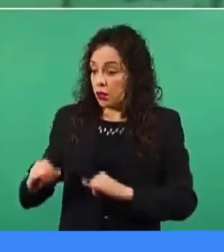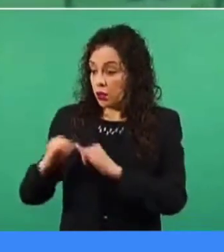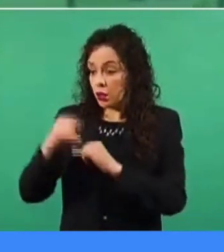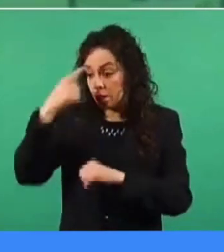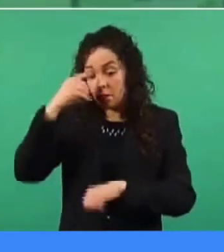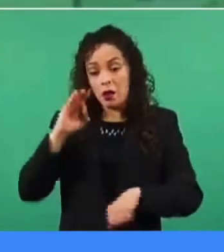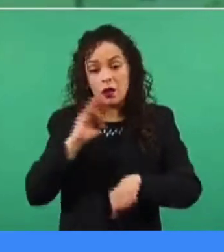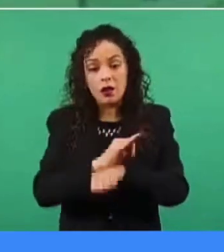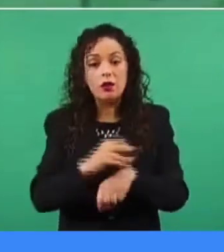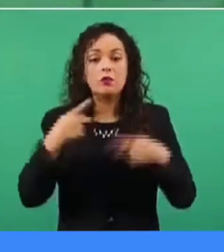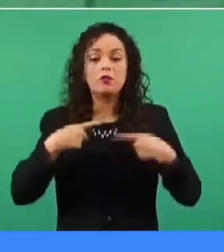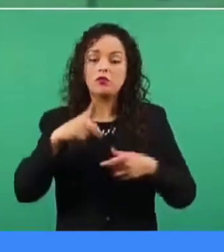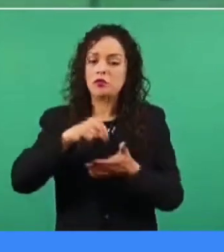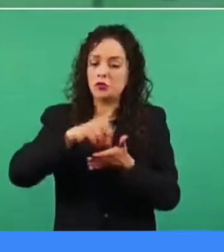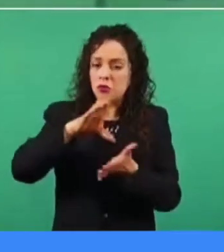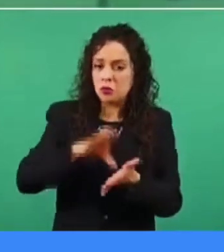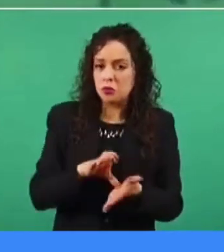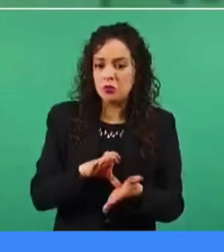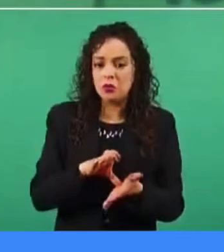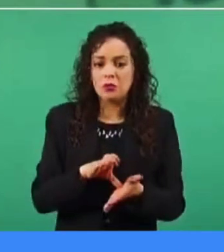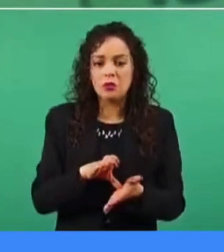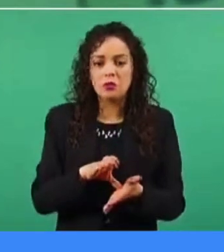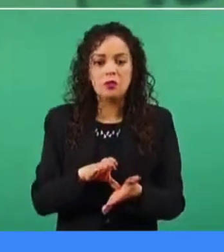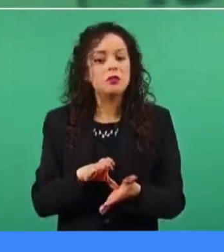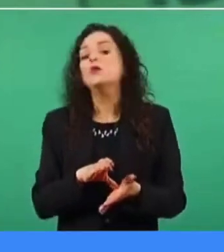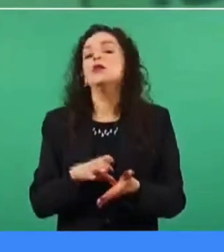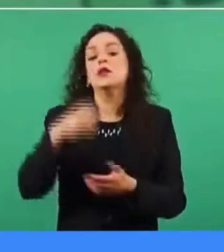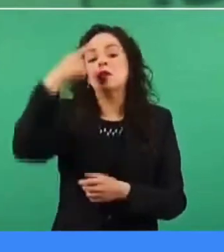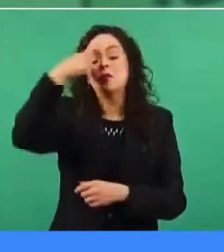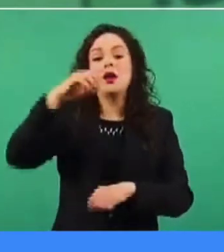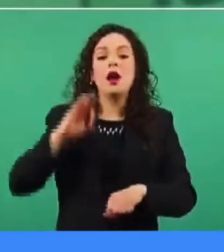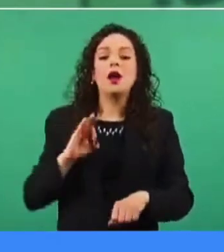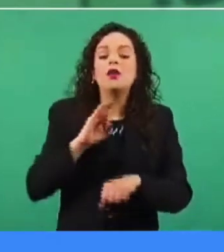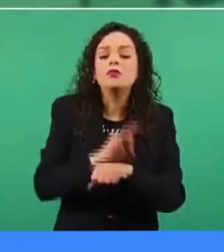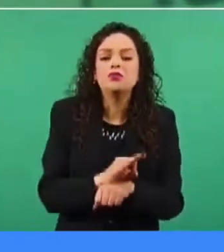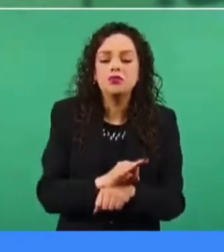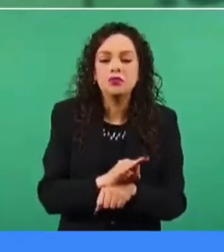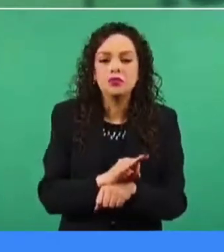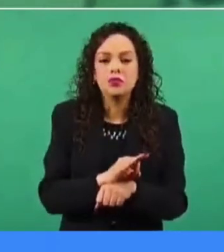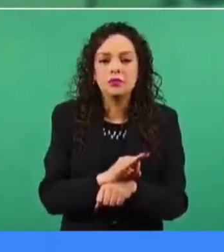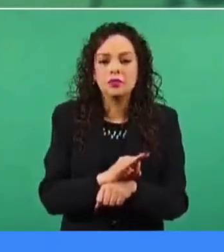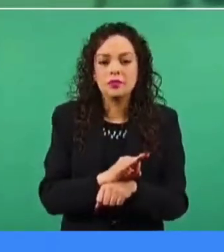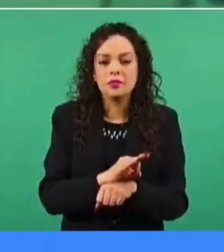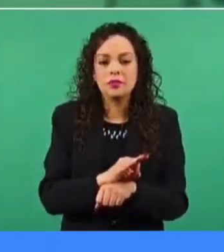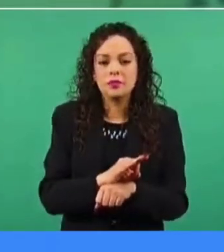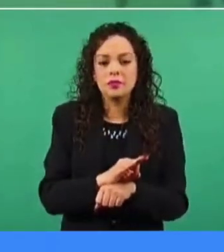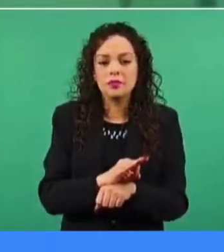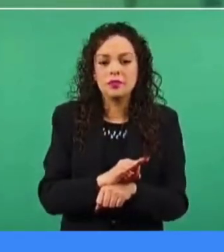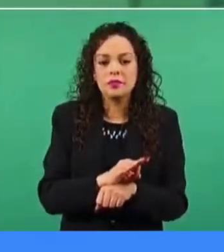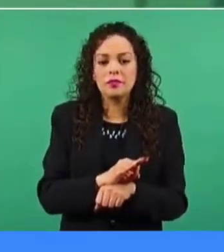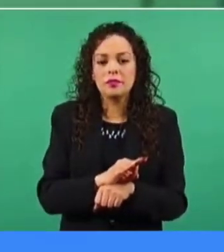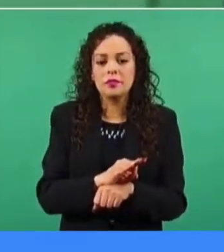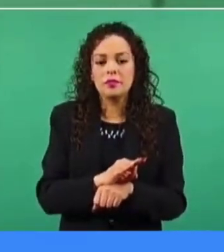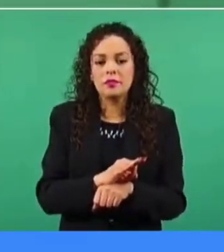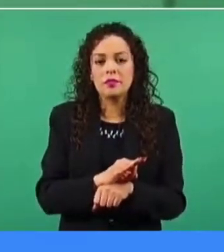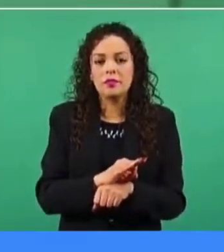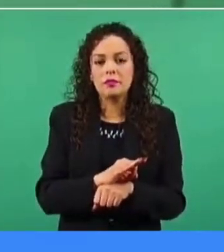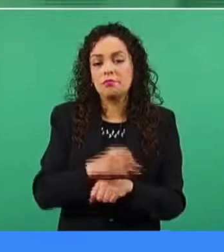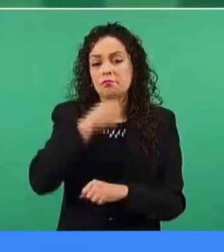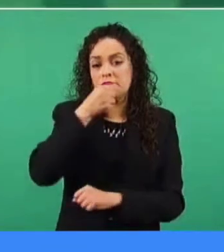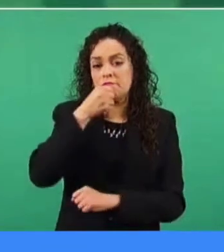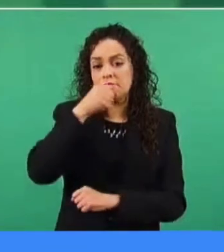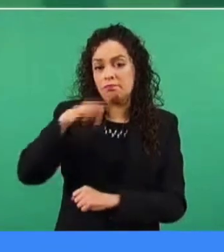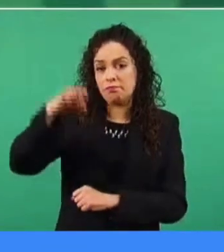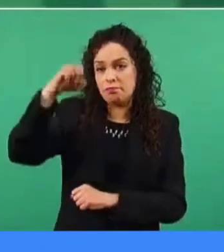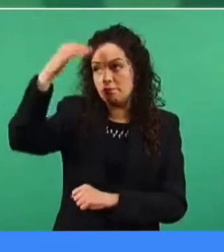personas con discapacidad, que para la protección de adultos mayores,